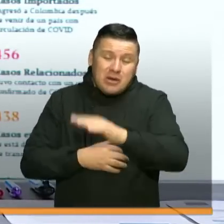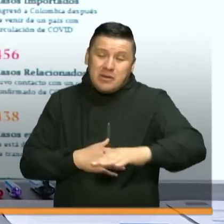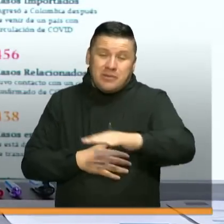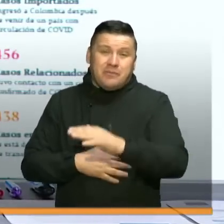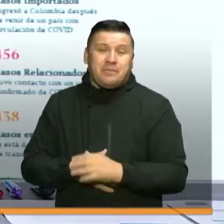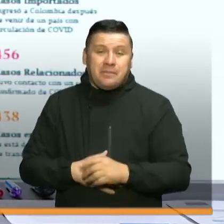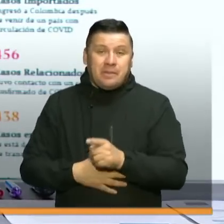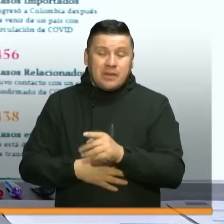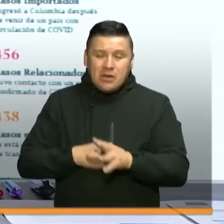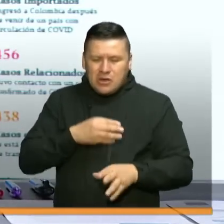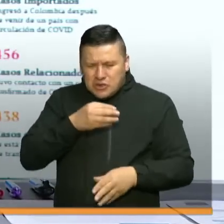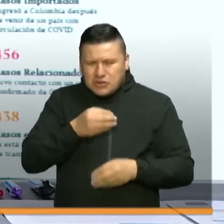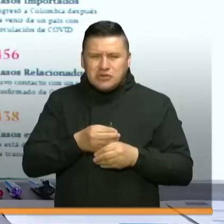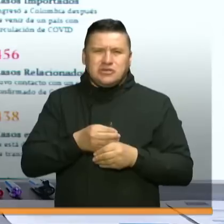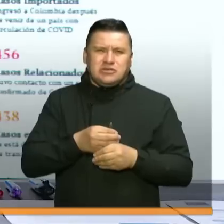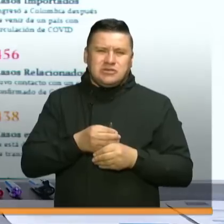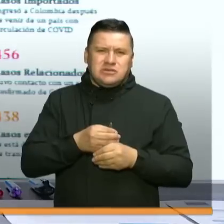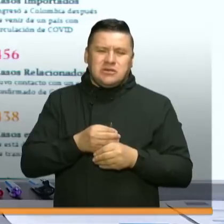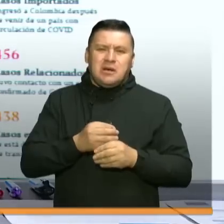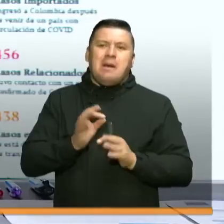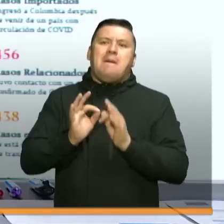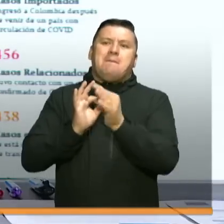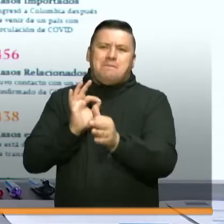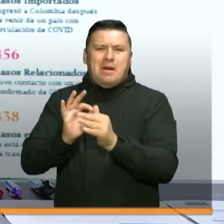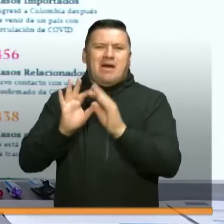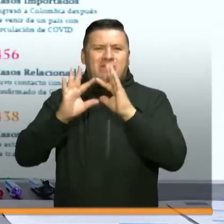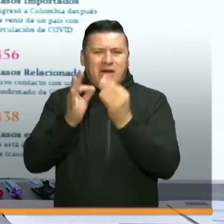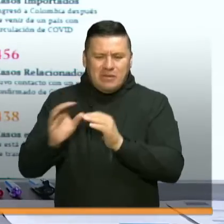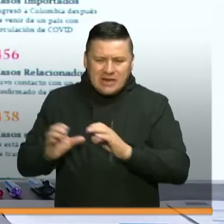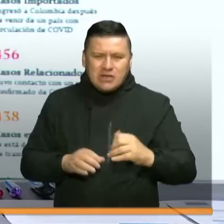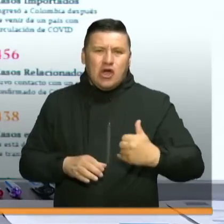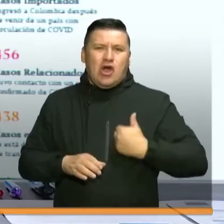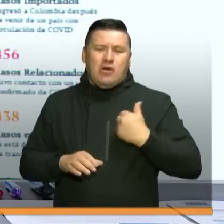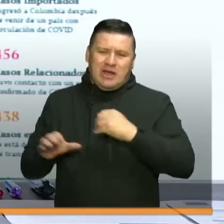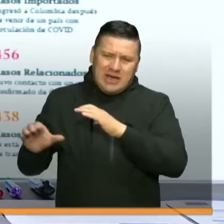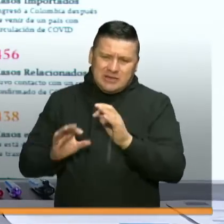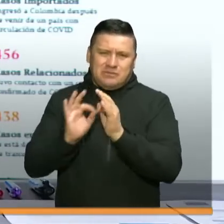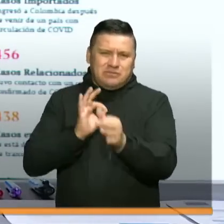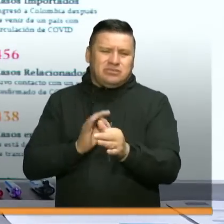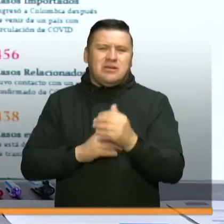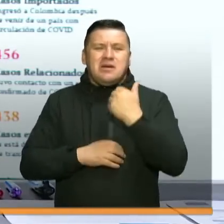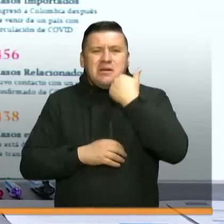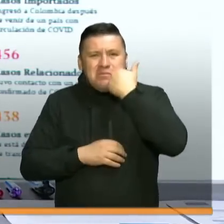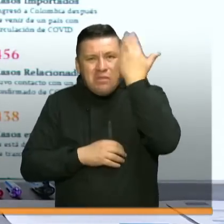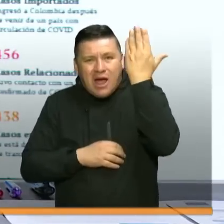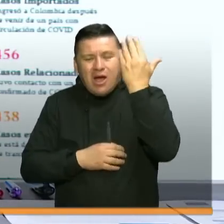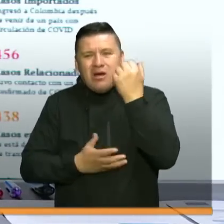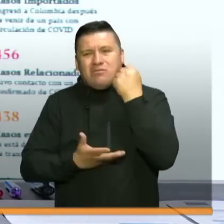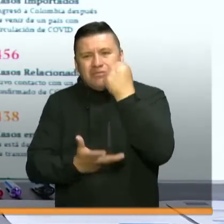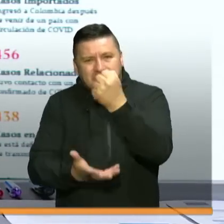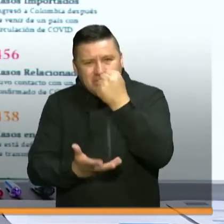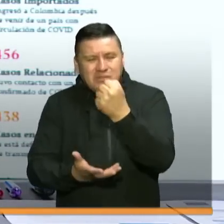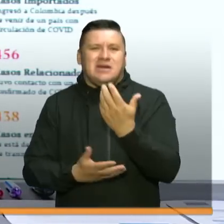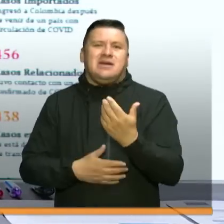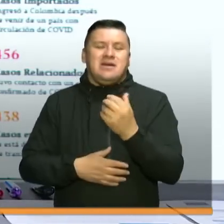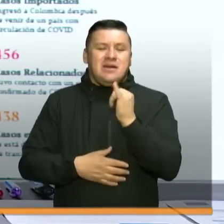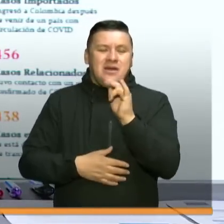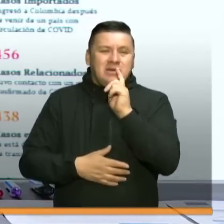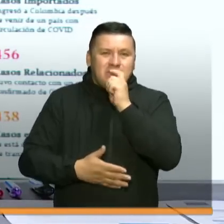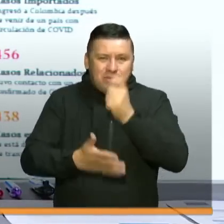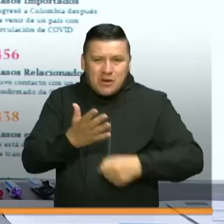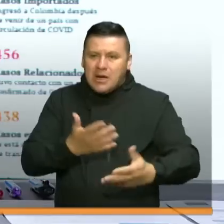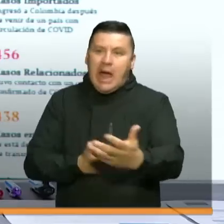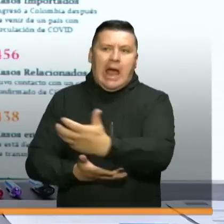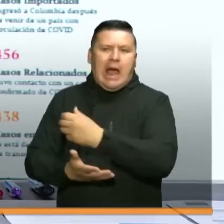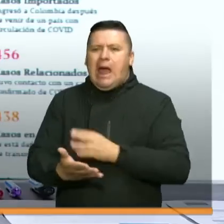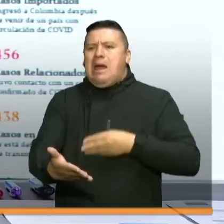cuando uno suma los giros adicionales de familias en acción, de jóvenes en acción, de adulto mayor, la devolución del IVA a un millón